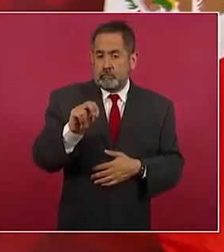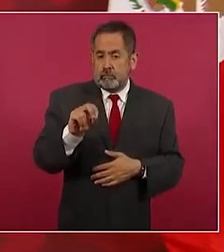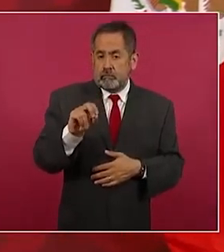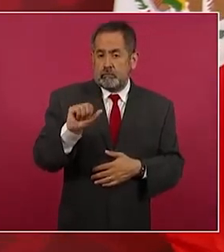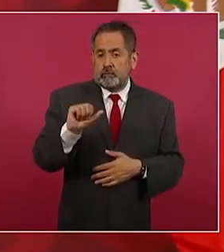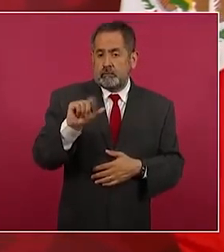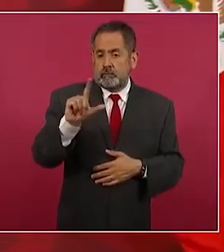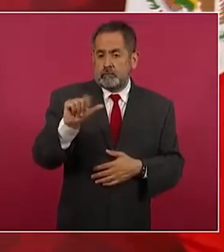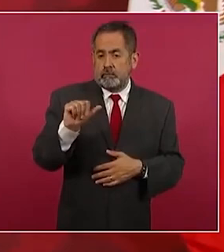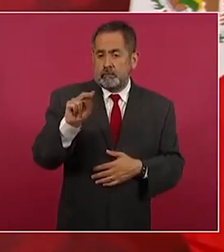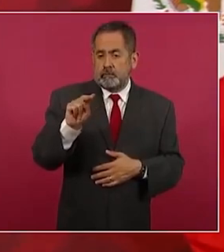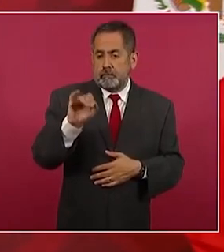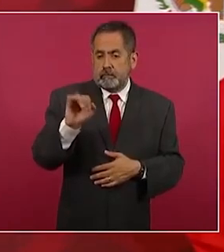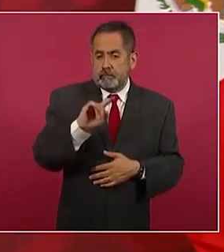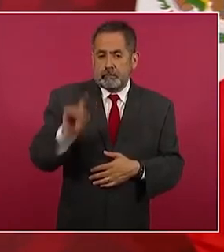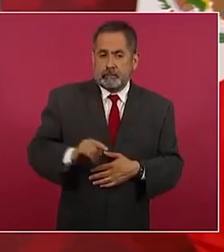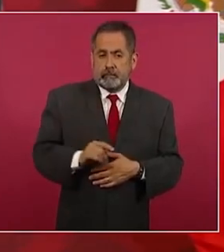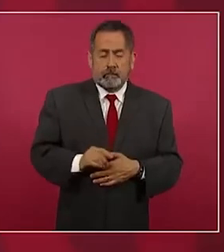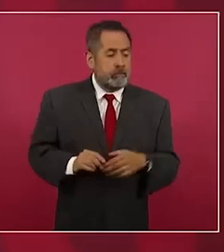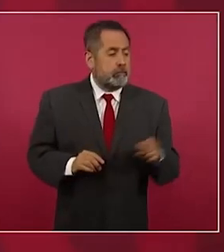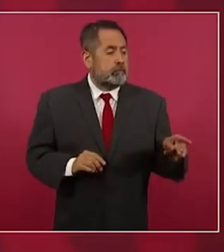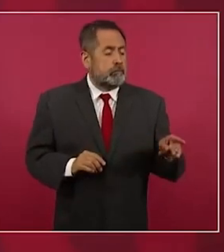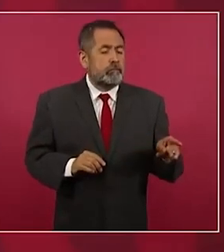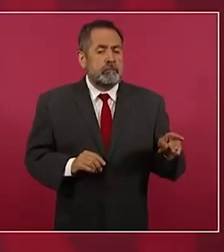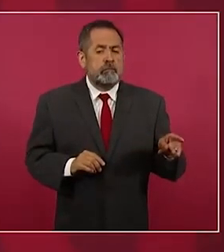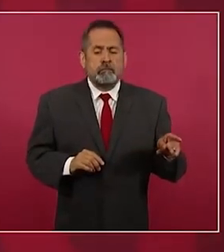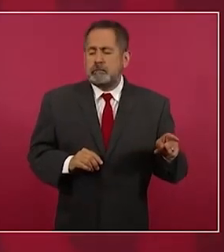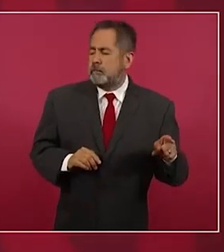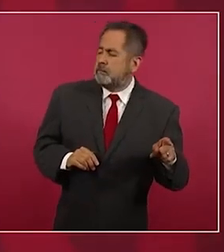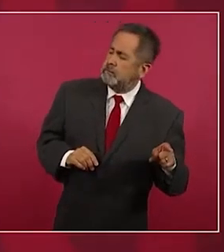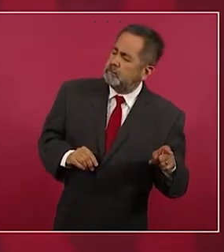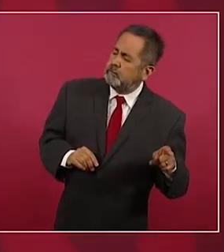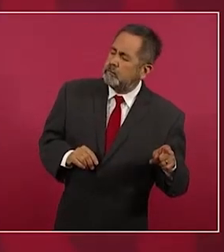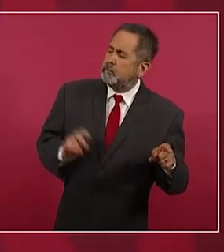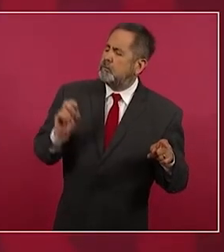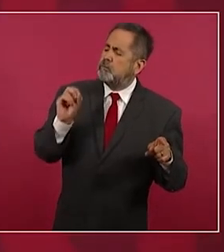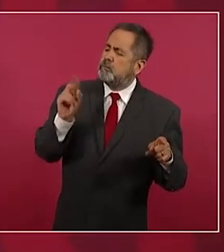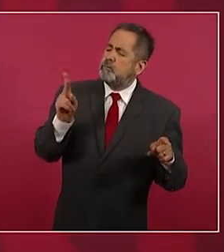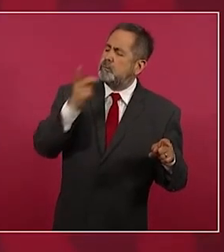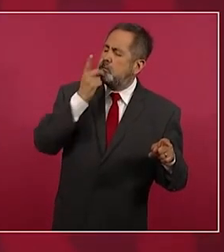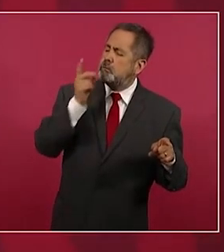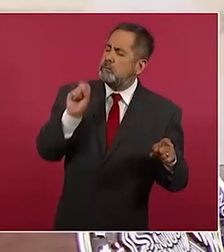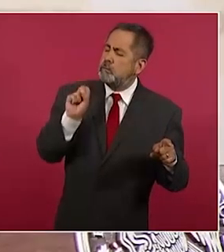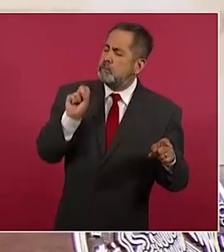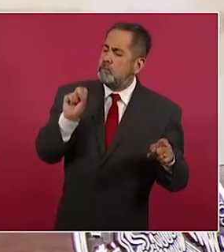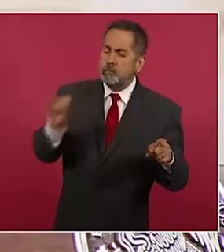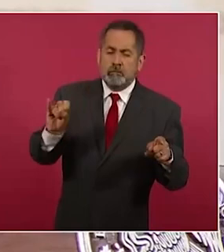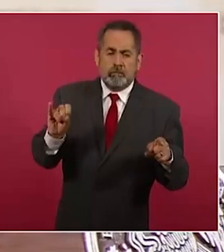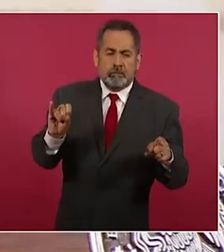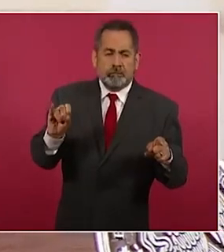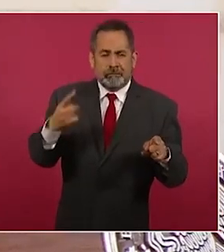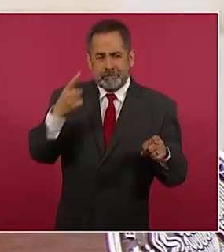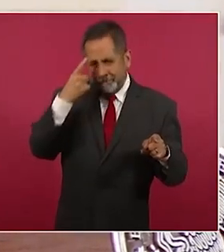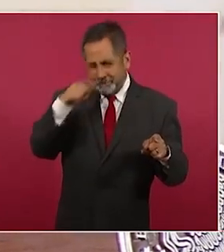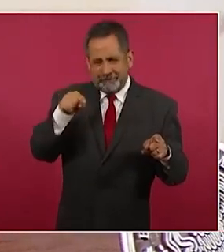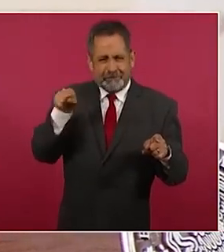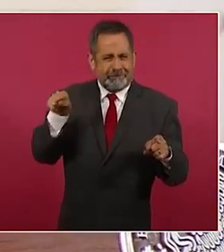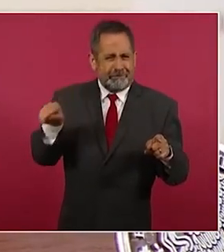para dar su anuencia en la construcción